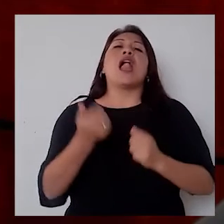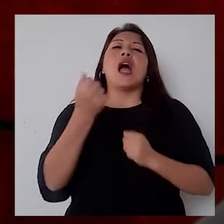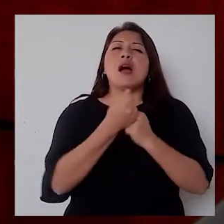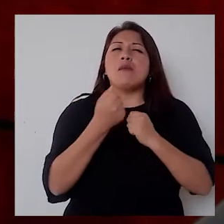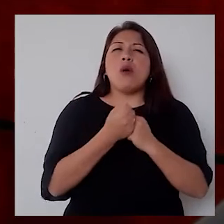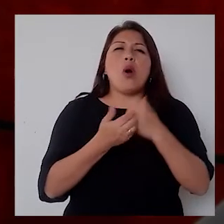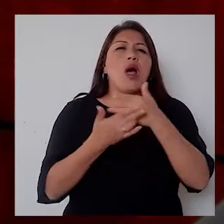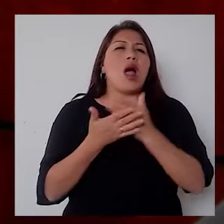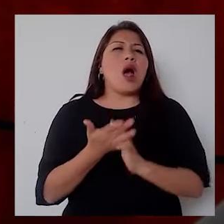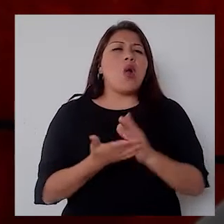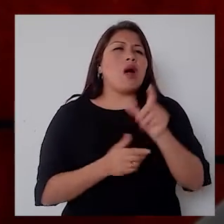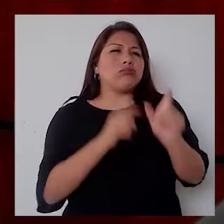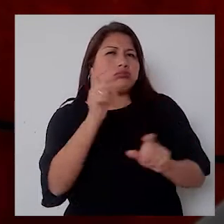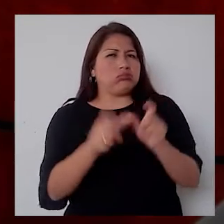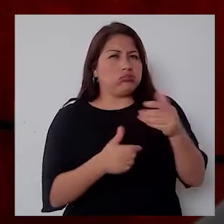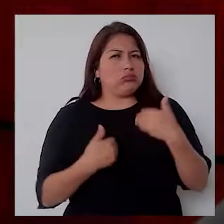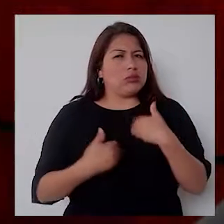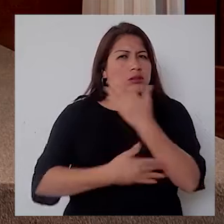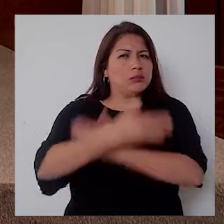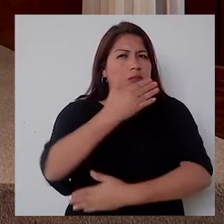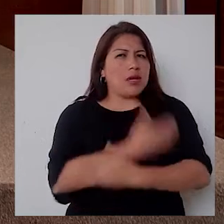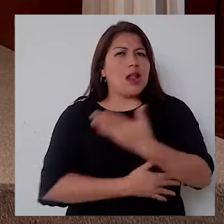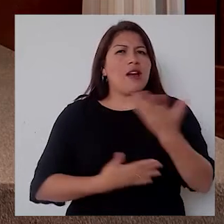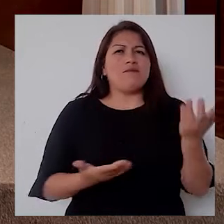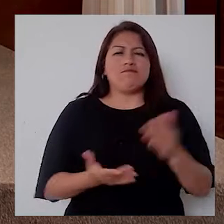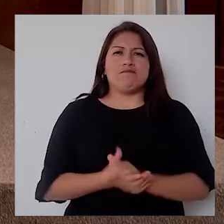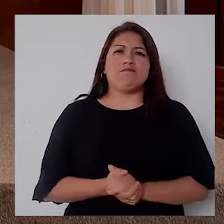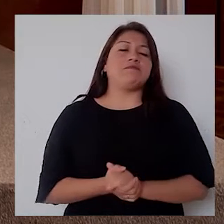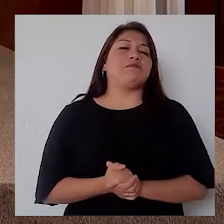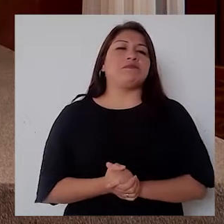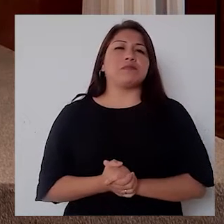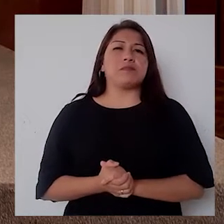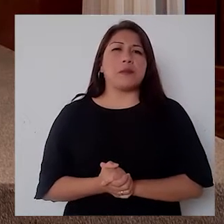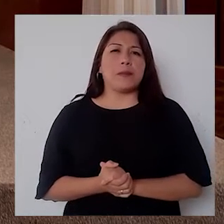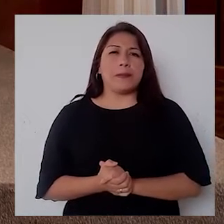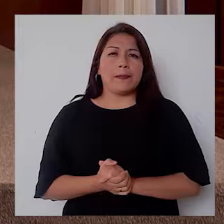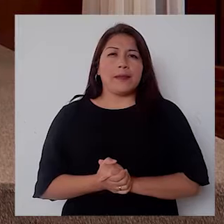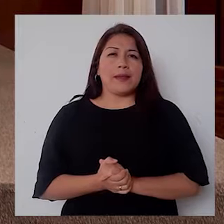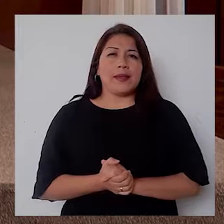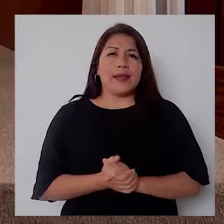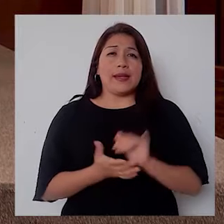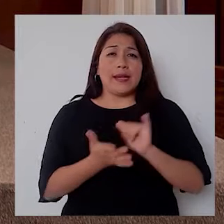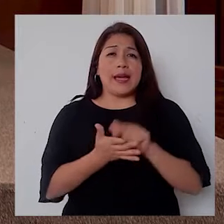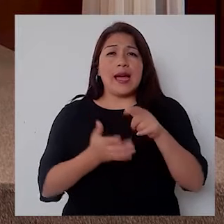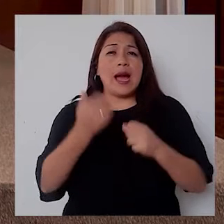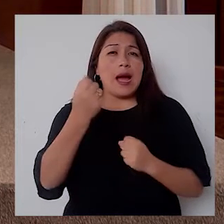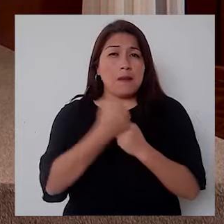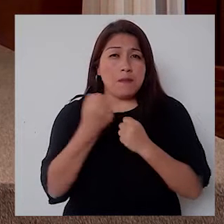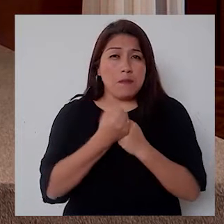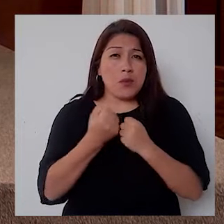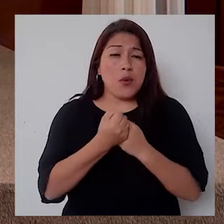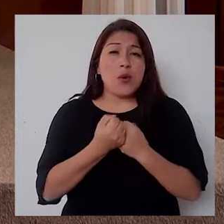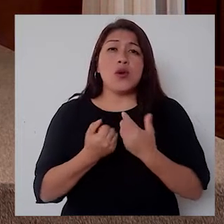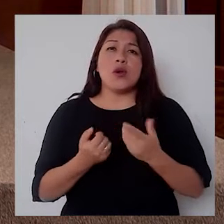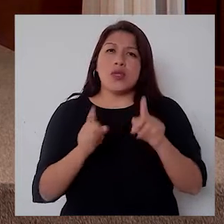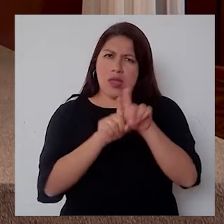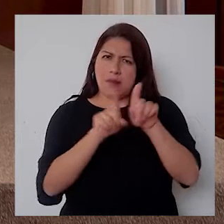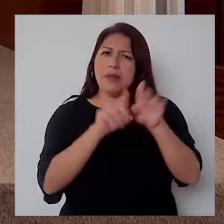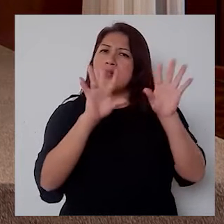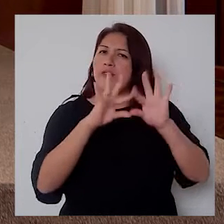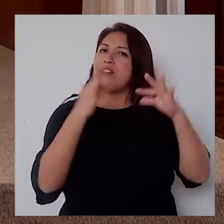personas con algún tipo de discapacidad física va por el apoyo a las familias,